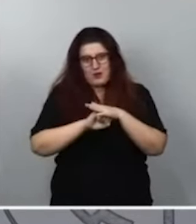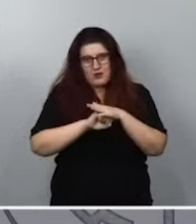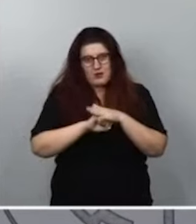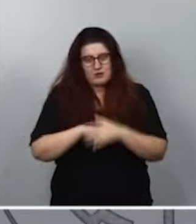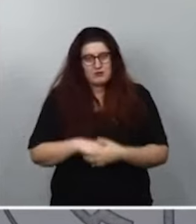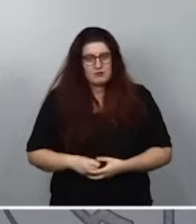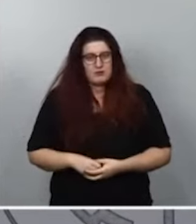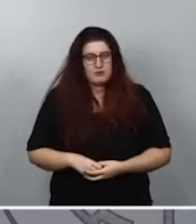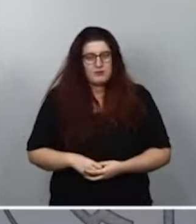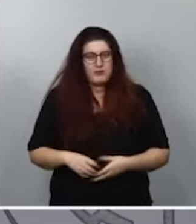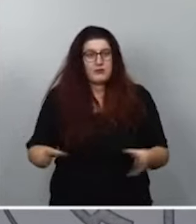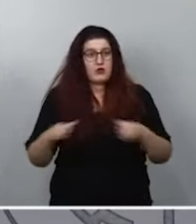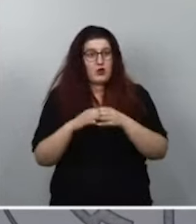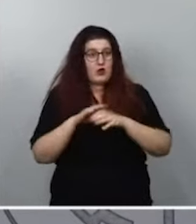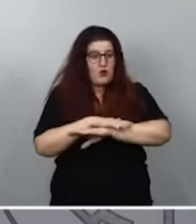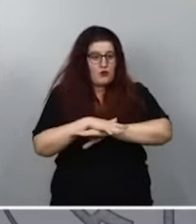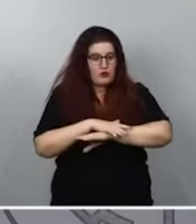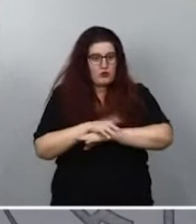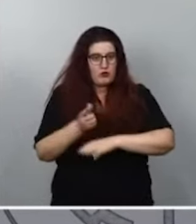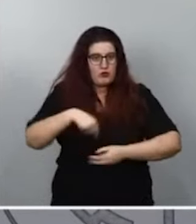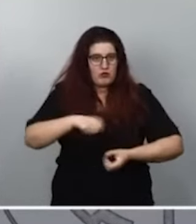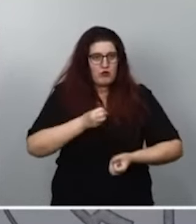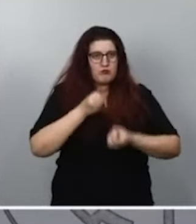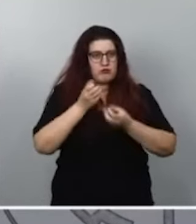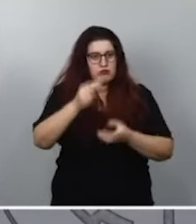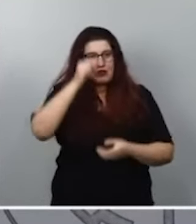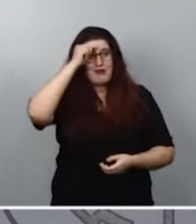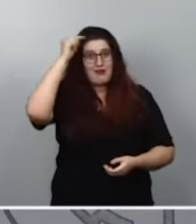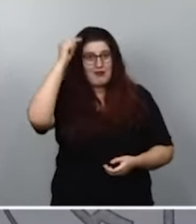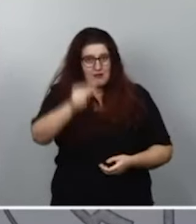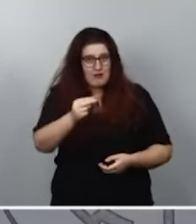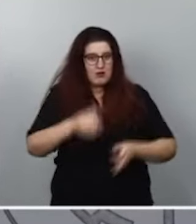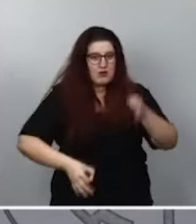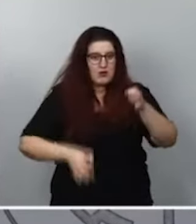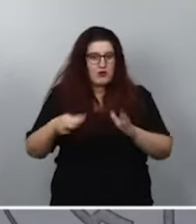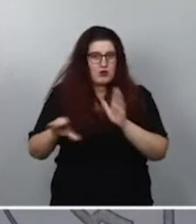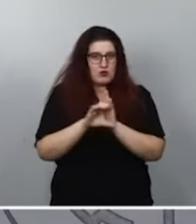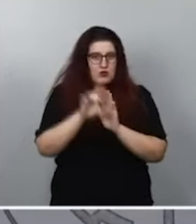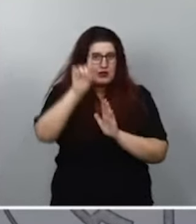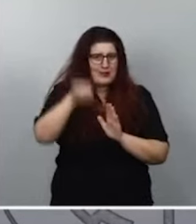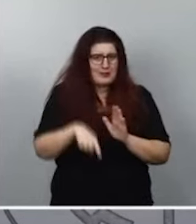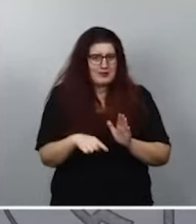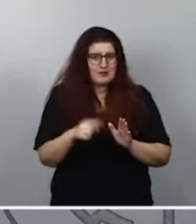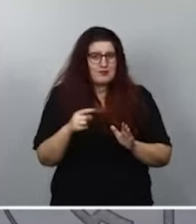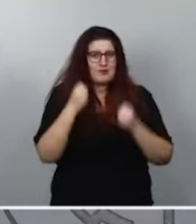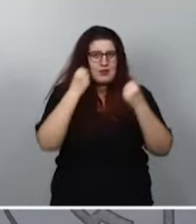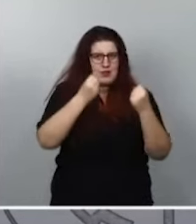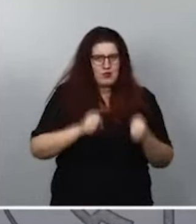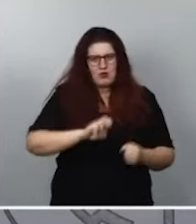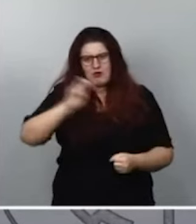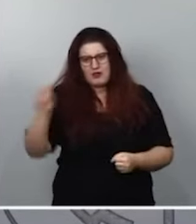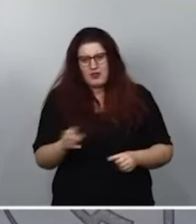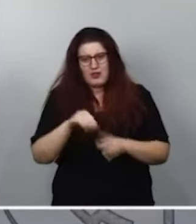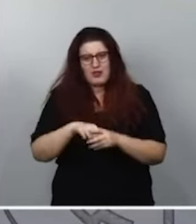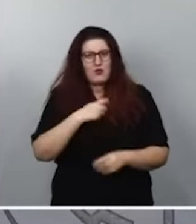Máximo respeto. Desde luego, este Gobierno siempre traslada el respeto al Tribunal Constitucional y, por supuesto, a todas las instituciones de